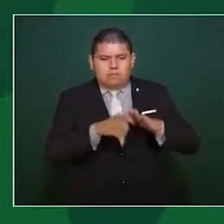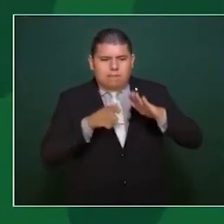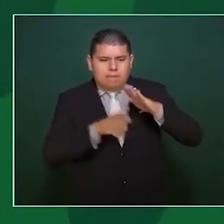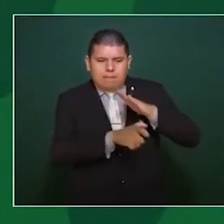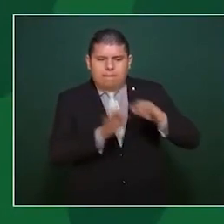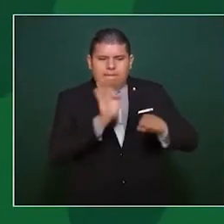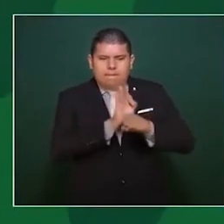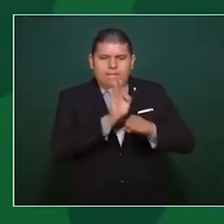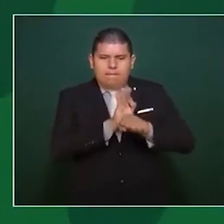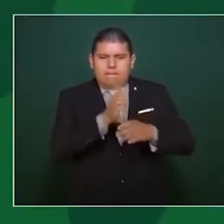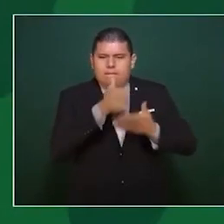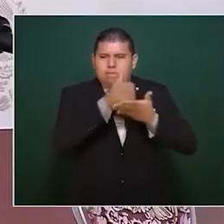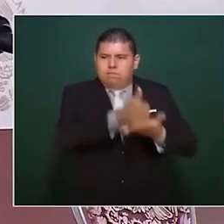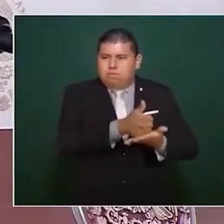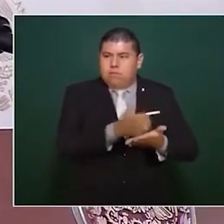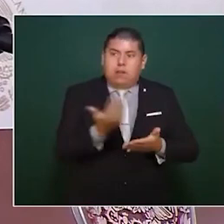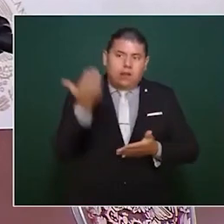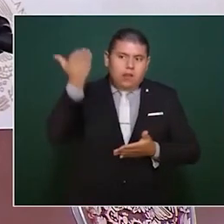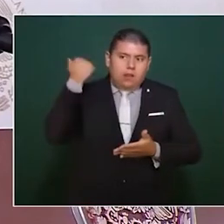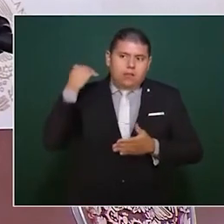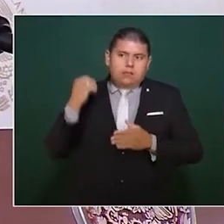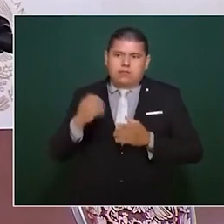que prevalecía.